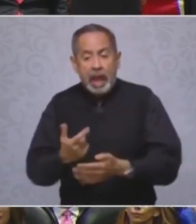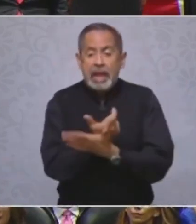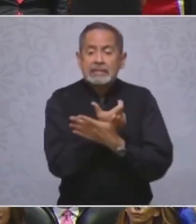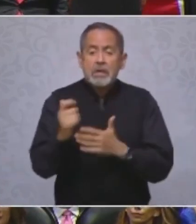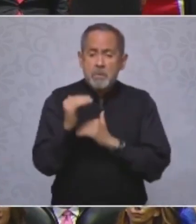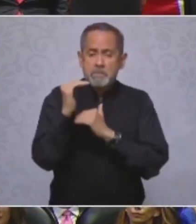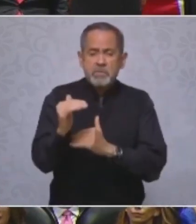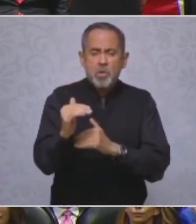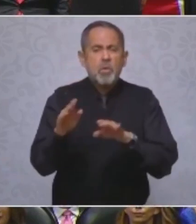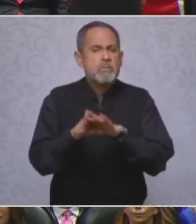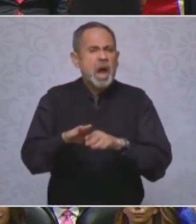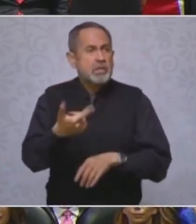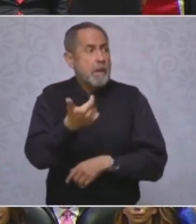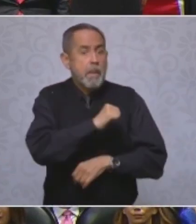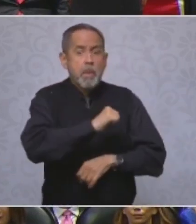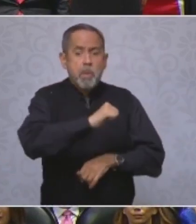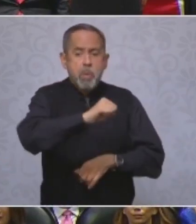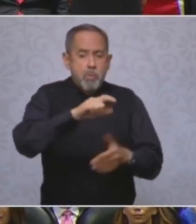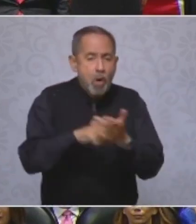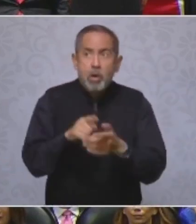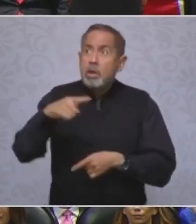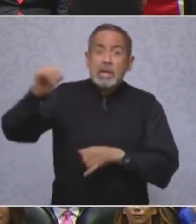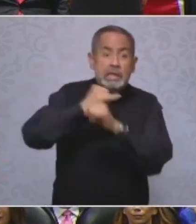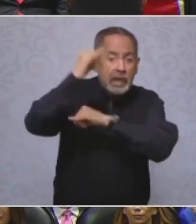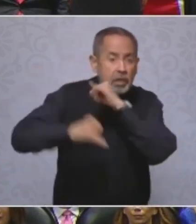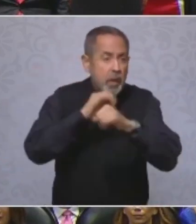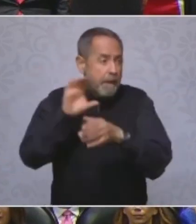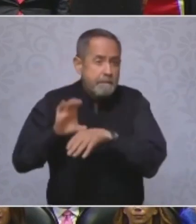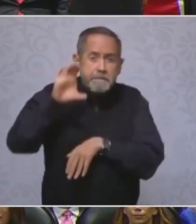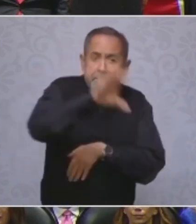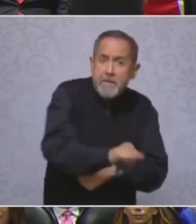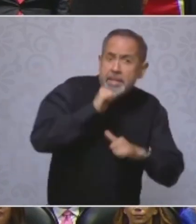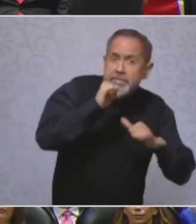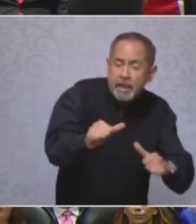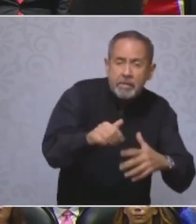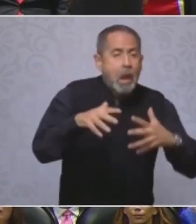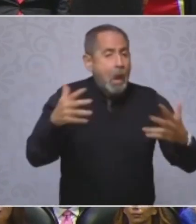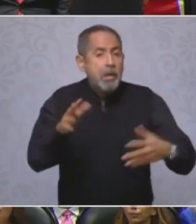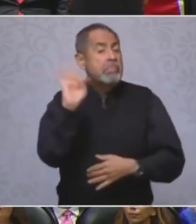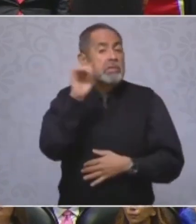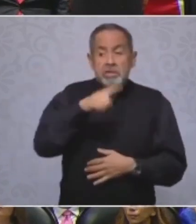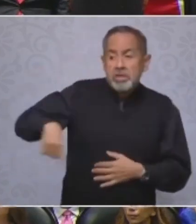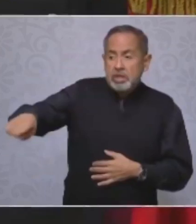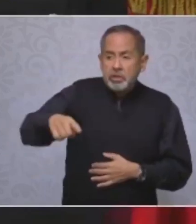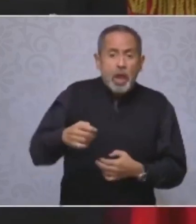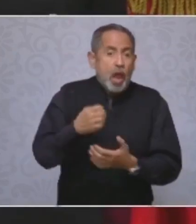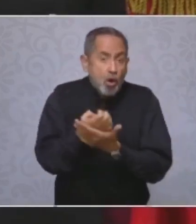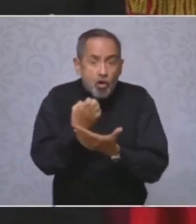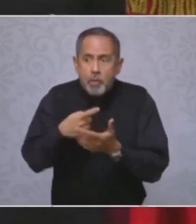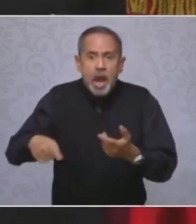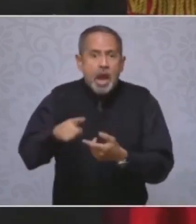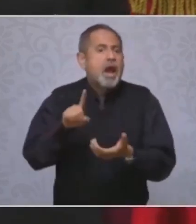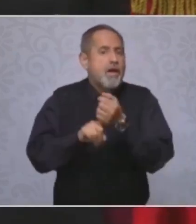iba a haber inflación y no iba a haber inversión extranjera, que si el Estado participaba en la economía iba a haber crisis